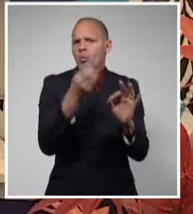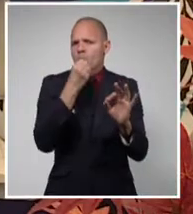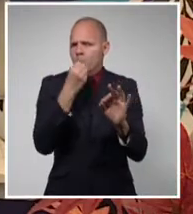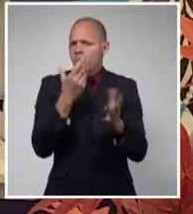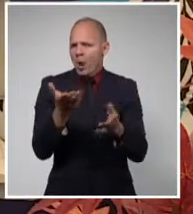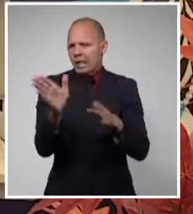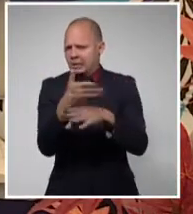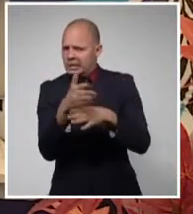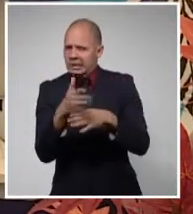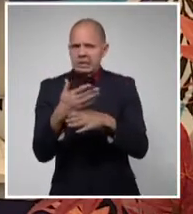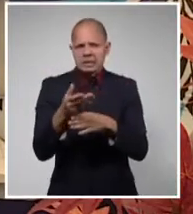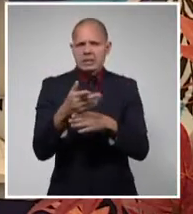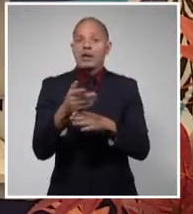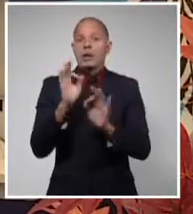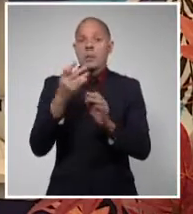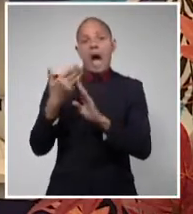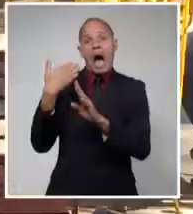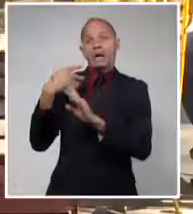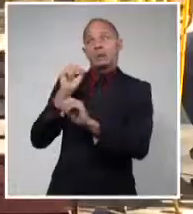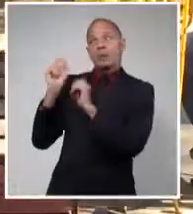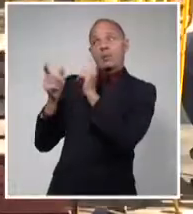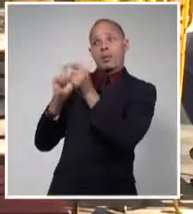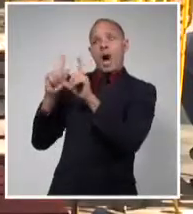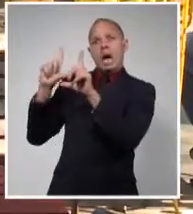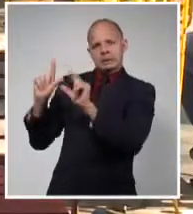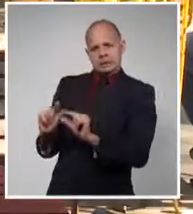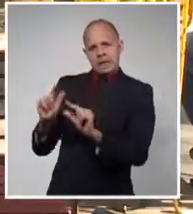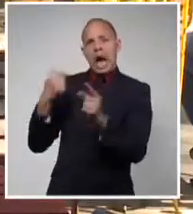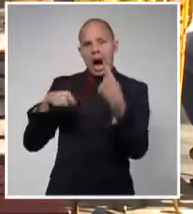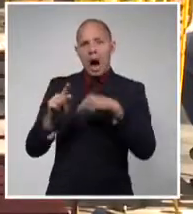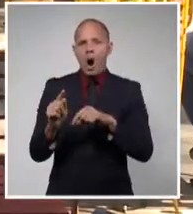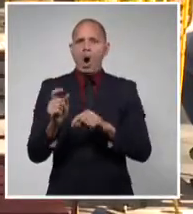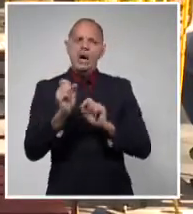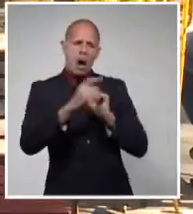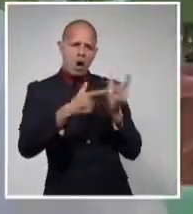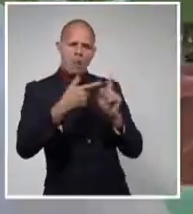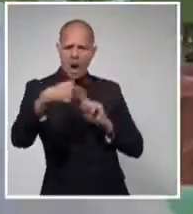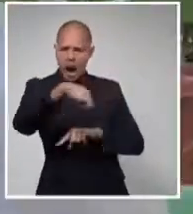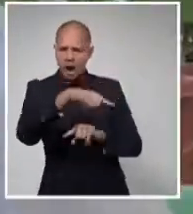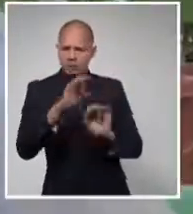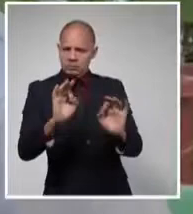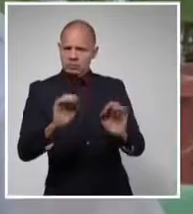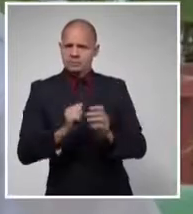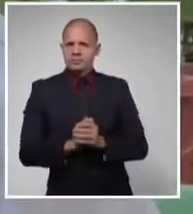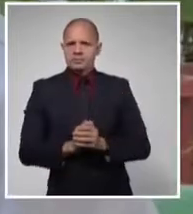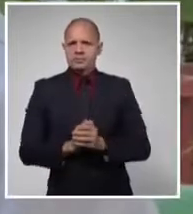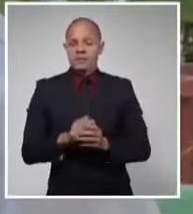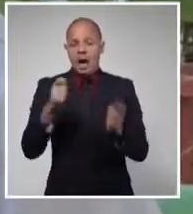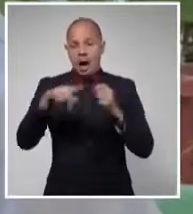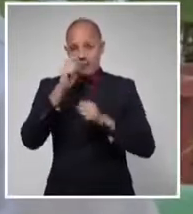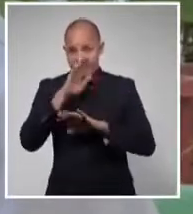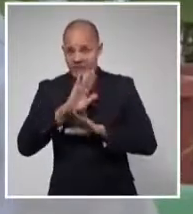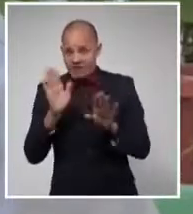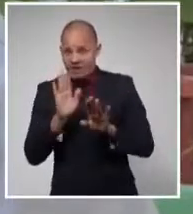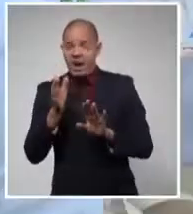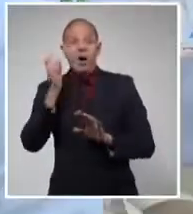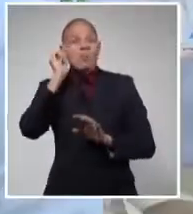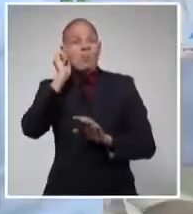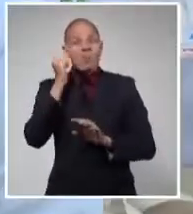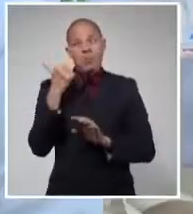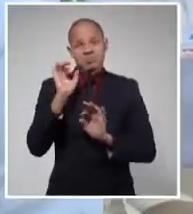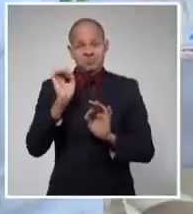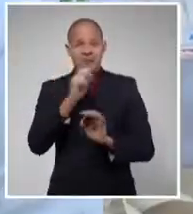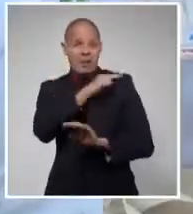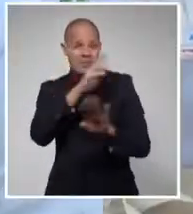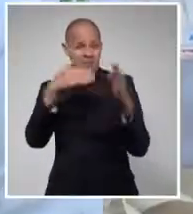propiciando así la sustitución de importaciones. Al pronunciar las palabras de clausura de este primer foro de negocios del Grupo Empresarial